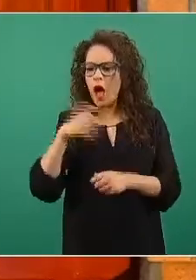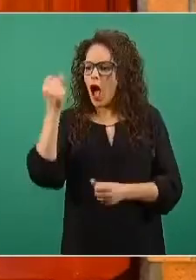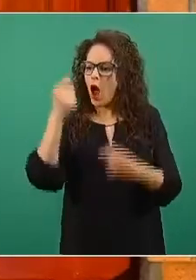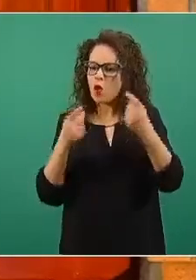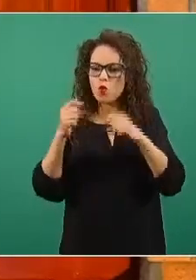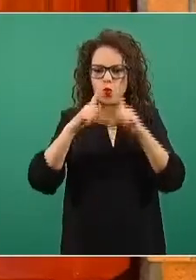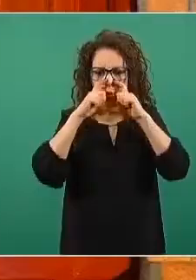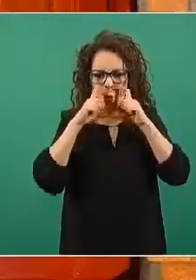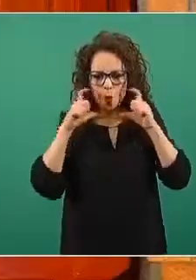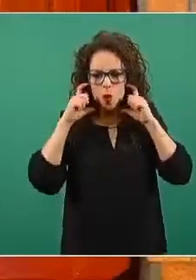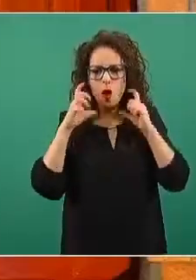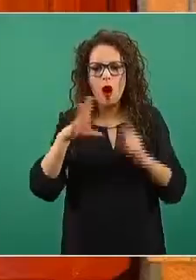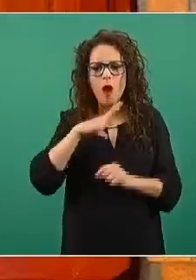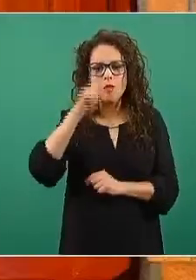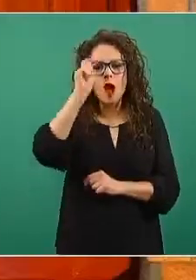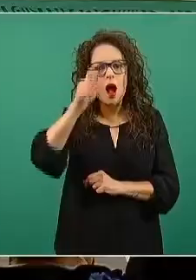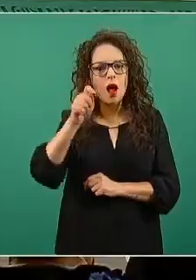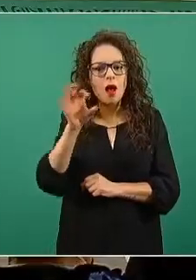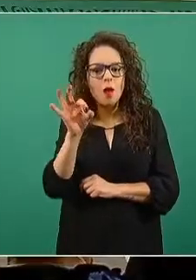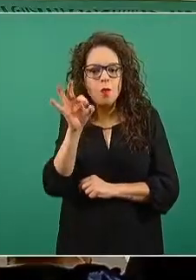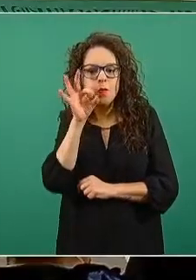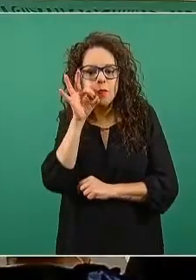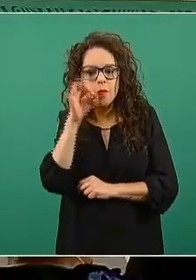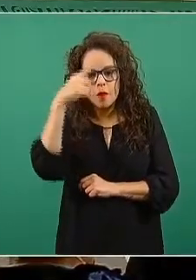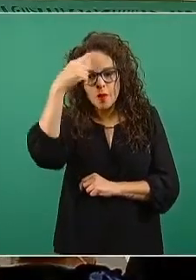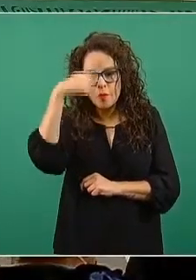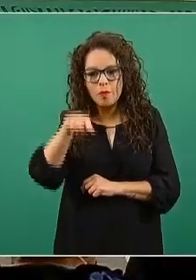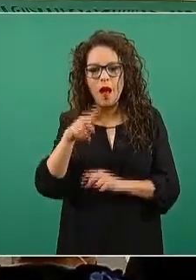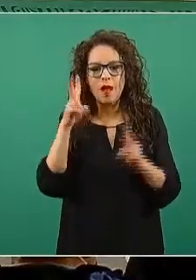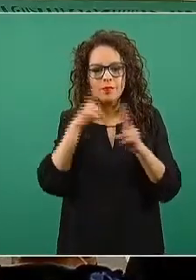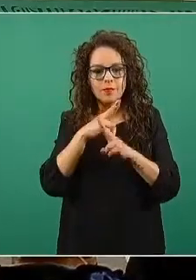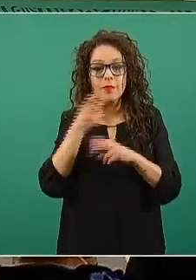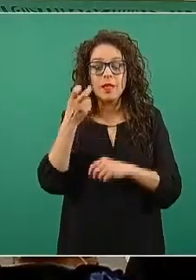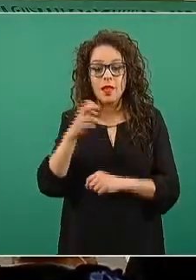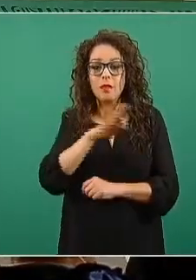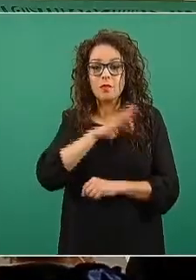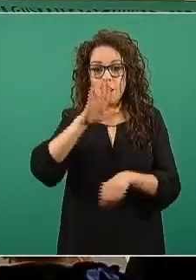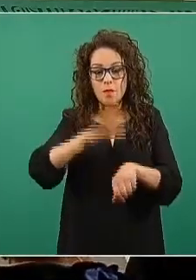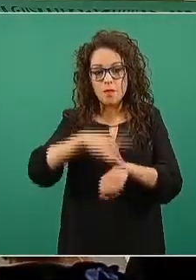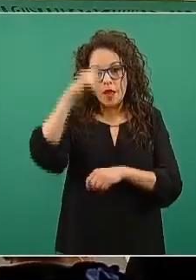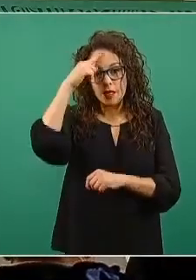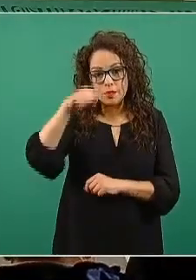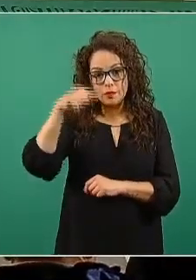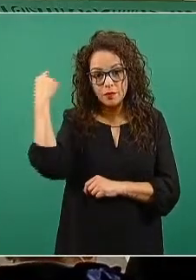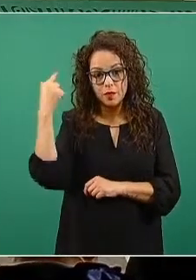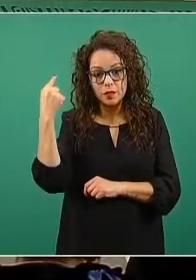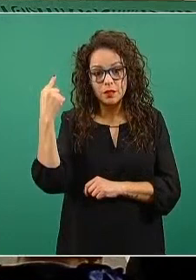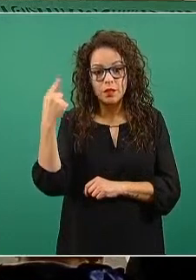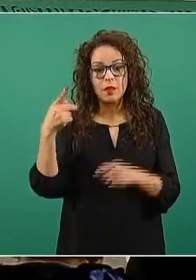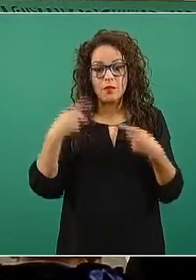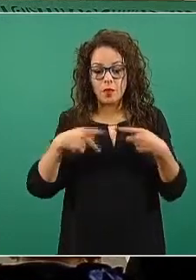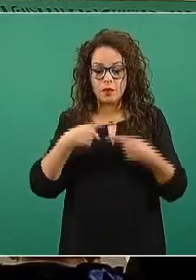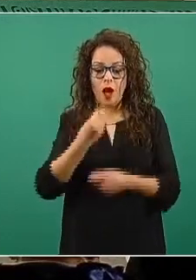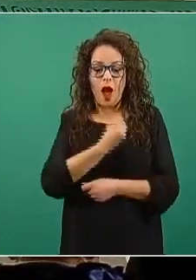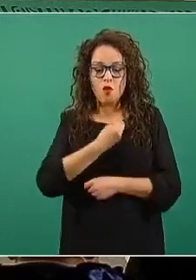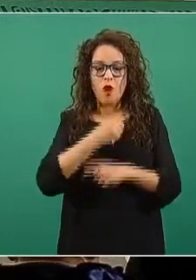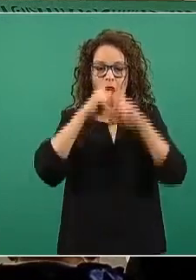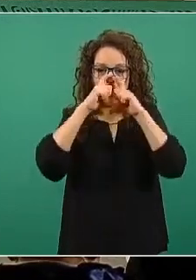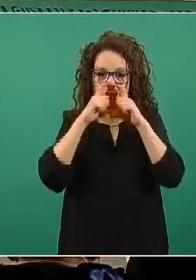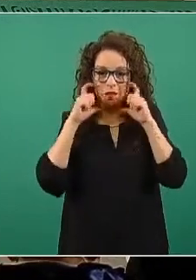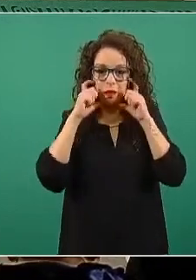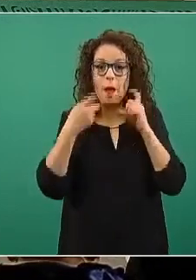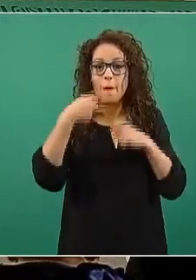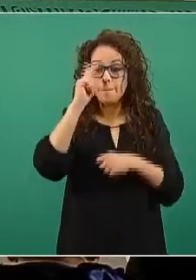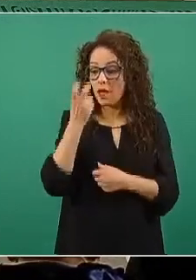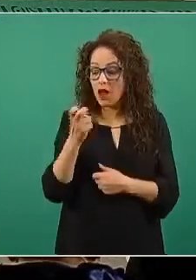que tienen valvulitas de exhalación. Si bien eso hace que sea más fácil que la persona lo tolere, pues eso no está protegiendo